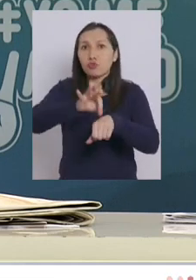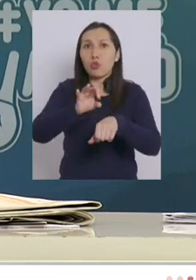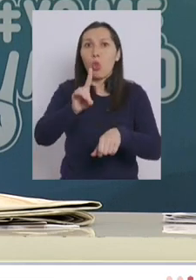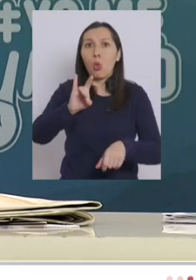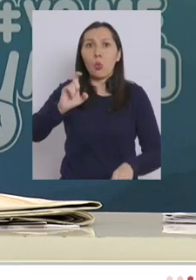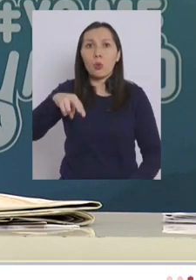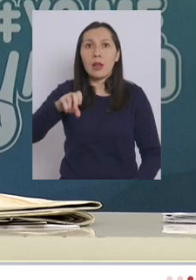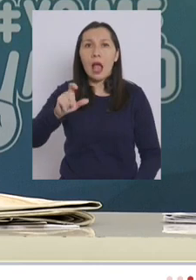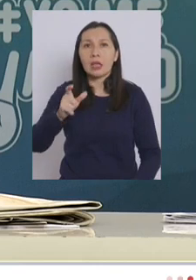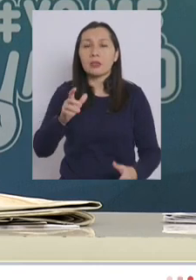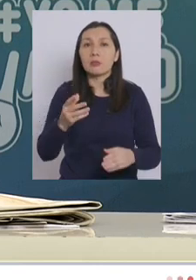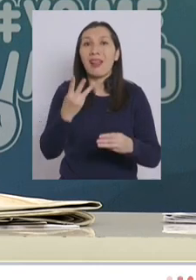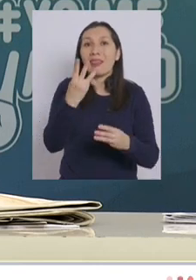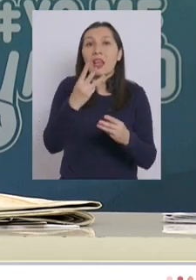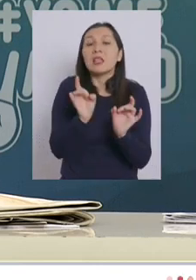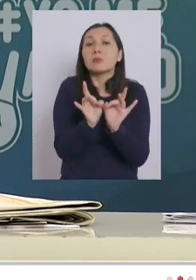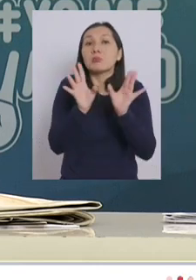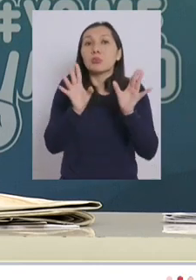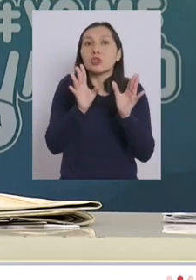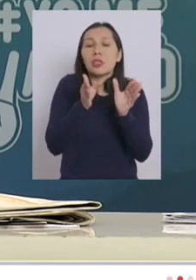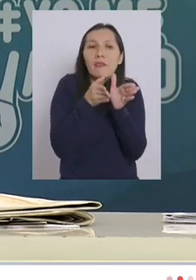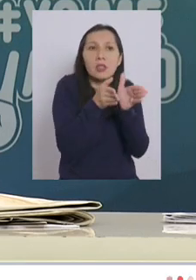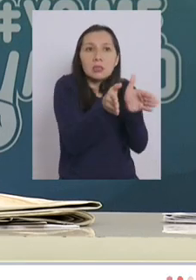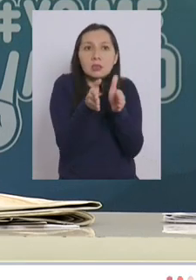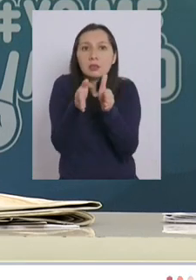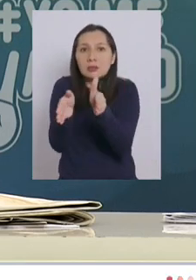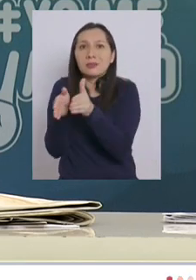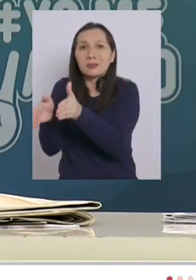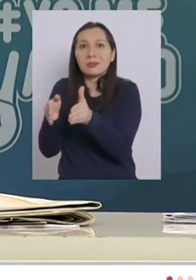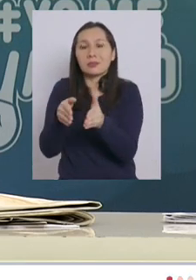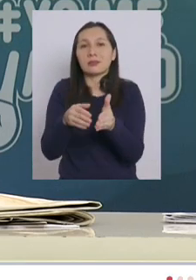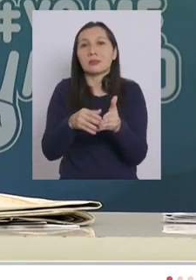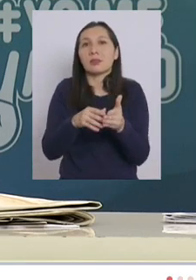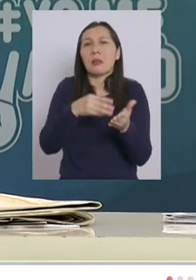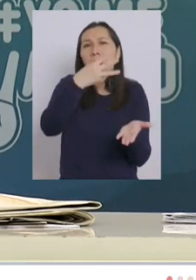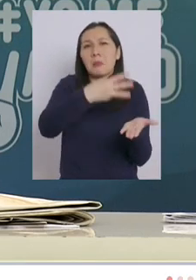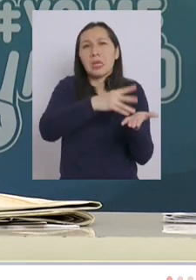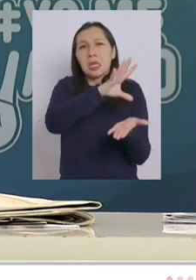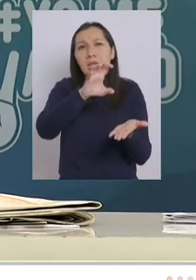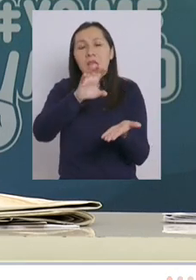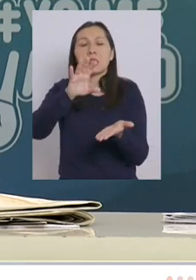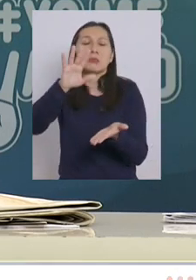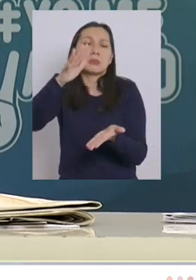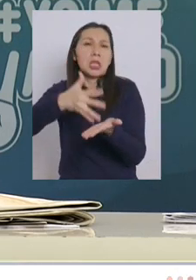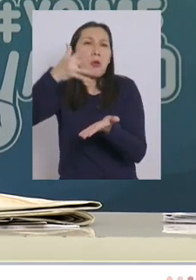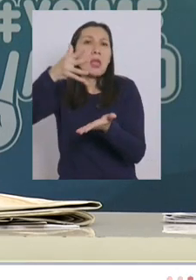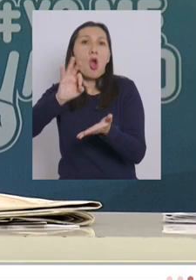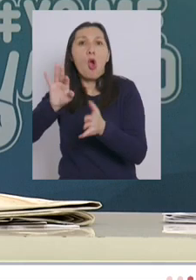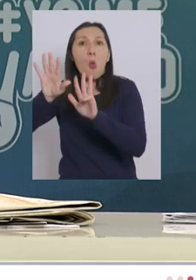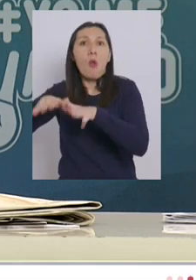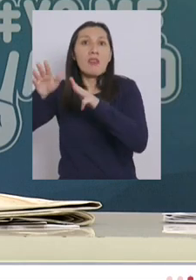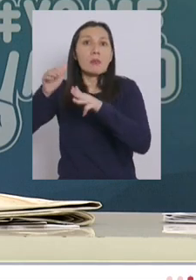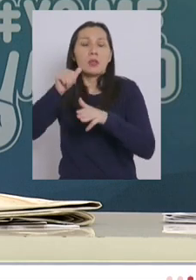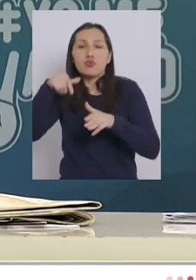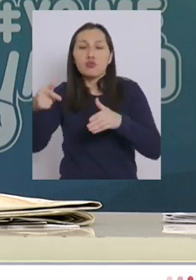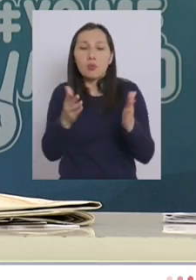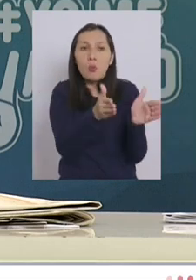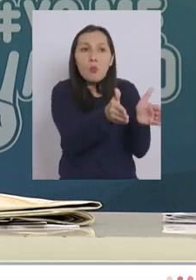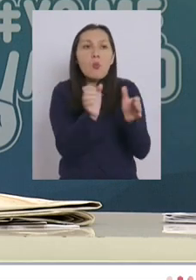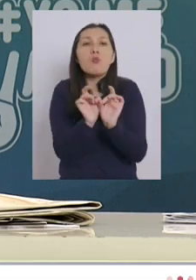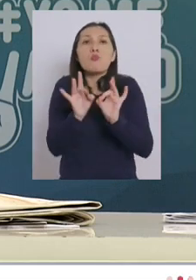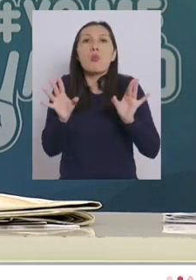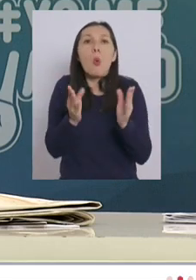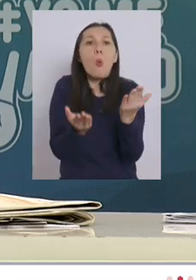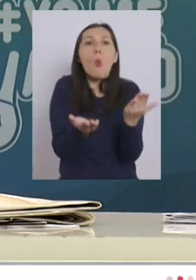Duñac en tres escenarios 3.500 5.000 y y hasta 9.000 casos diarios y nos preparamos para